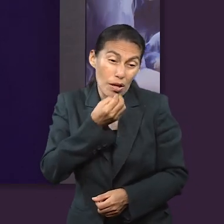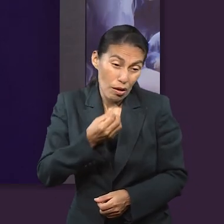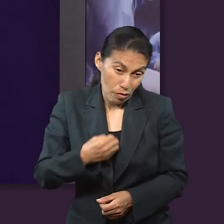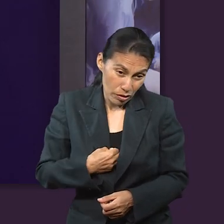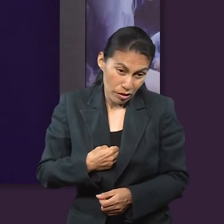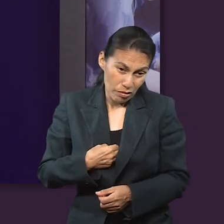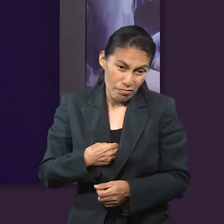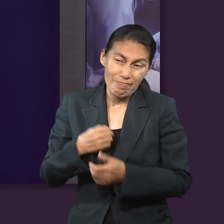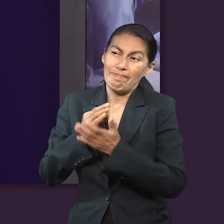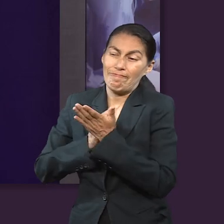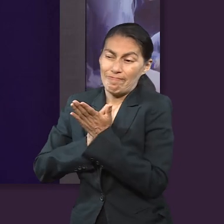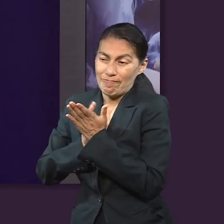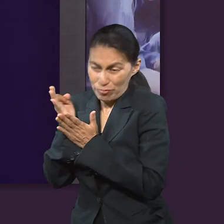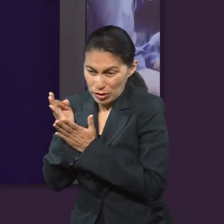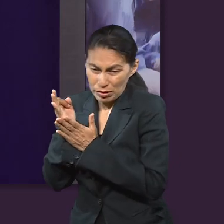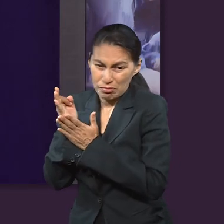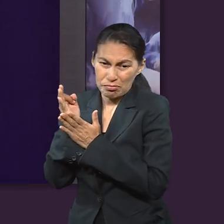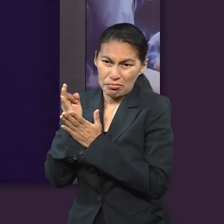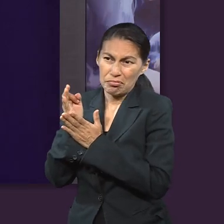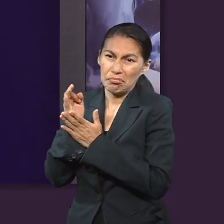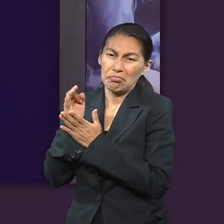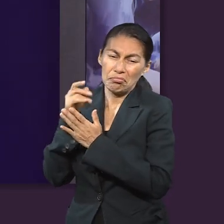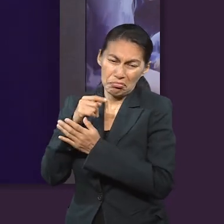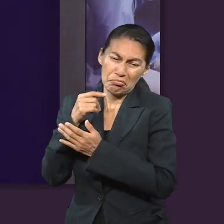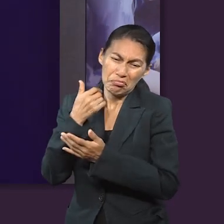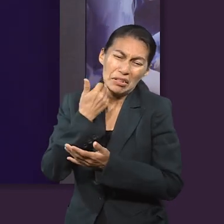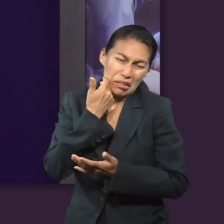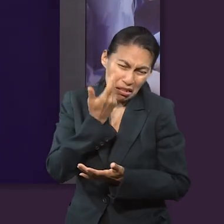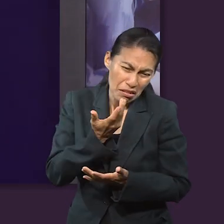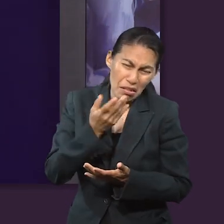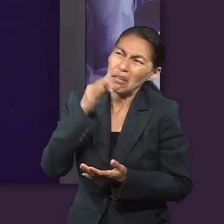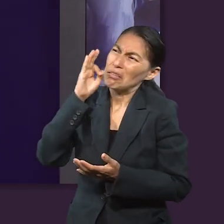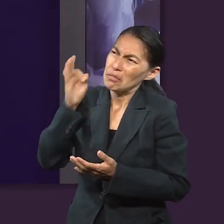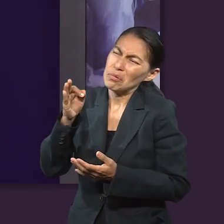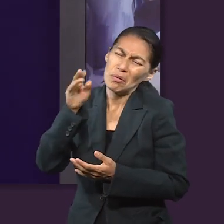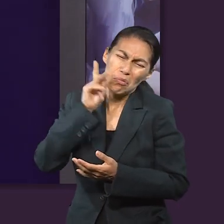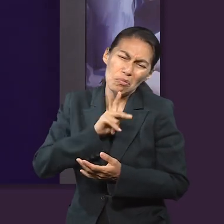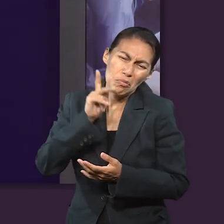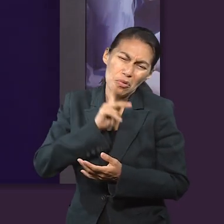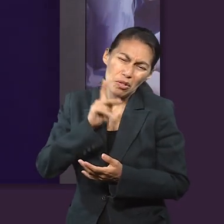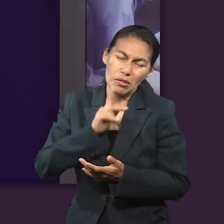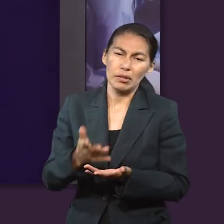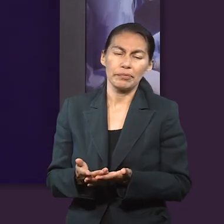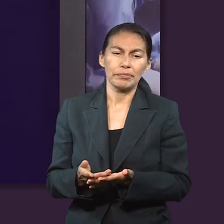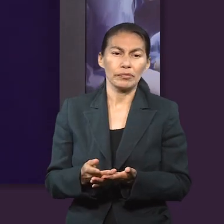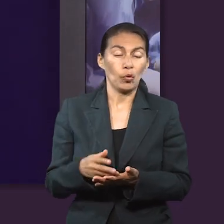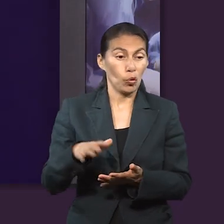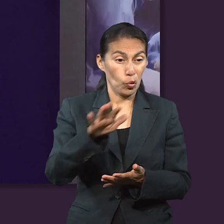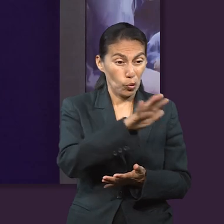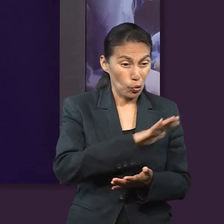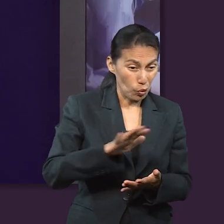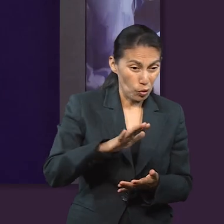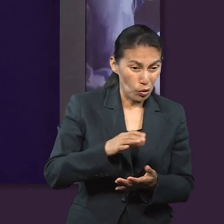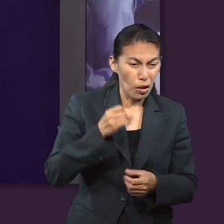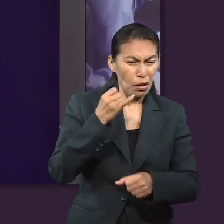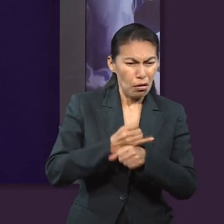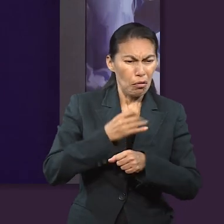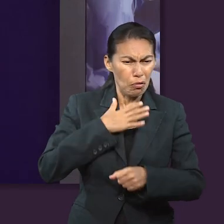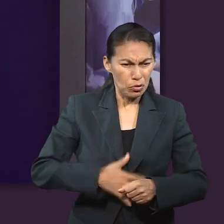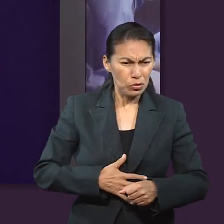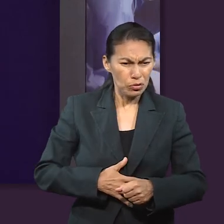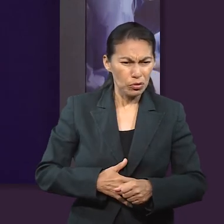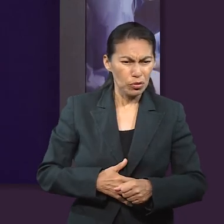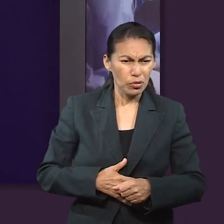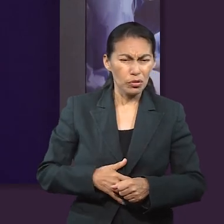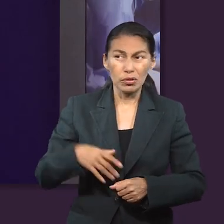pero a pesar de que él no sabía por qué estaba dispuesto a ser refinado porque aunque no entendía las situaciones porque aparentemente